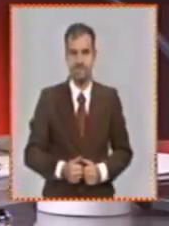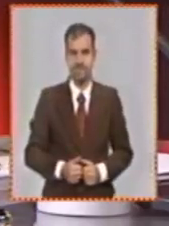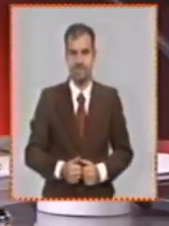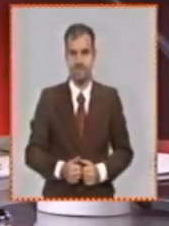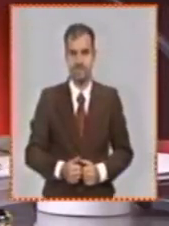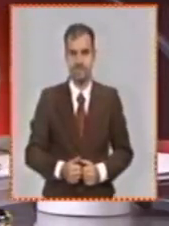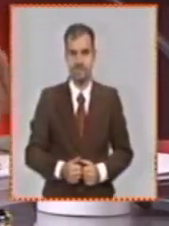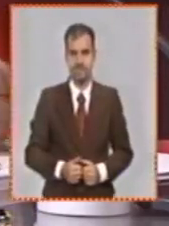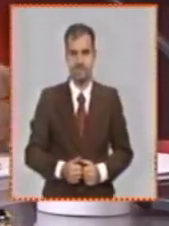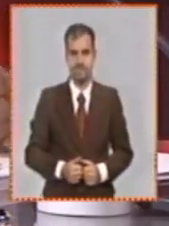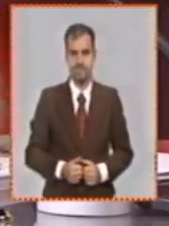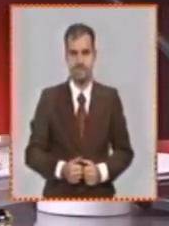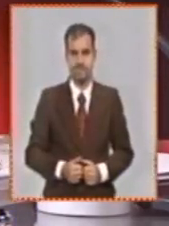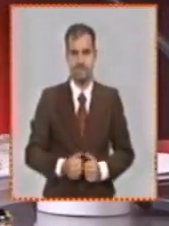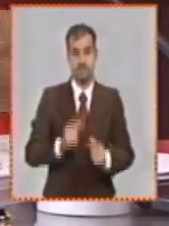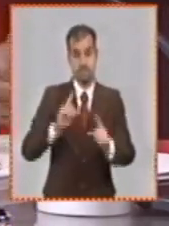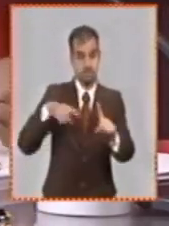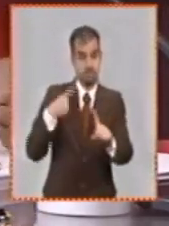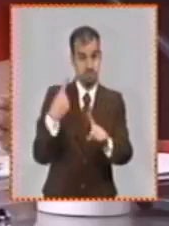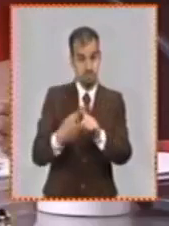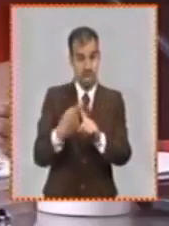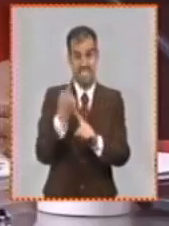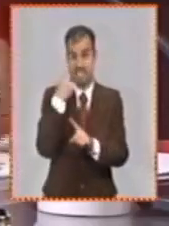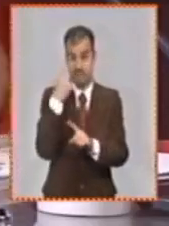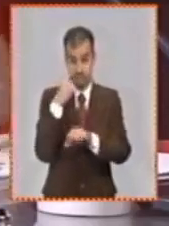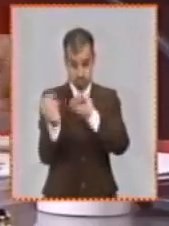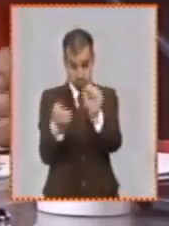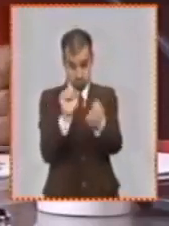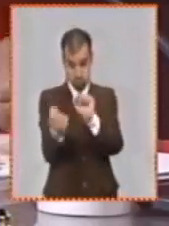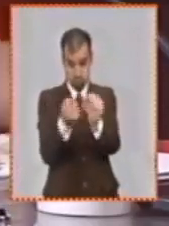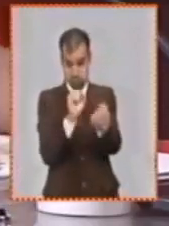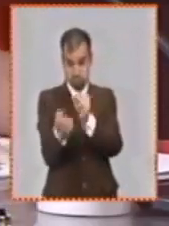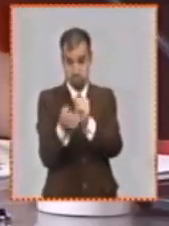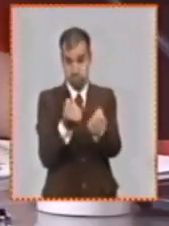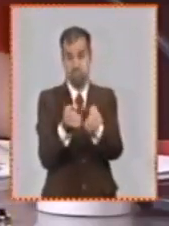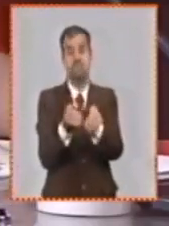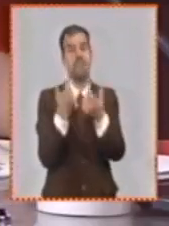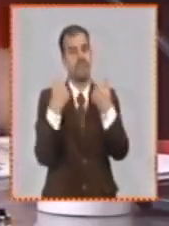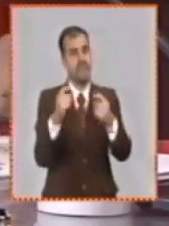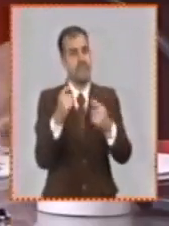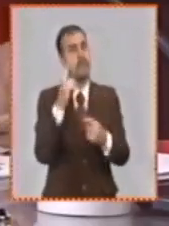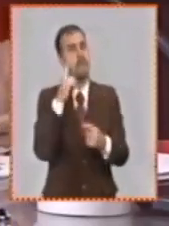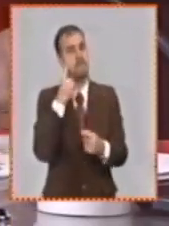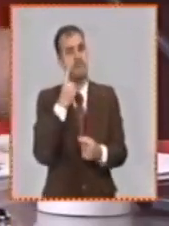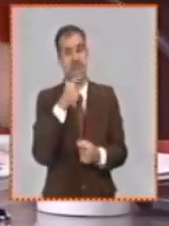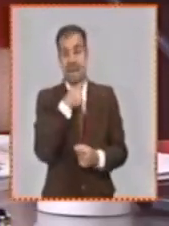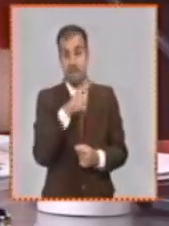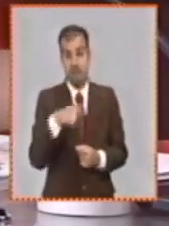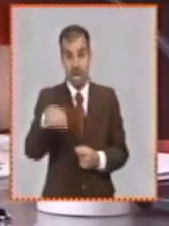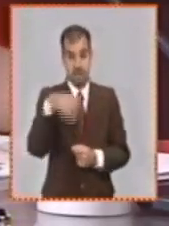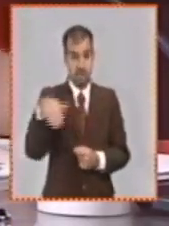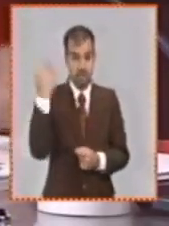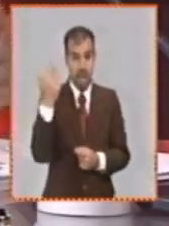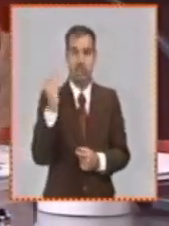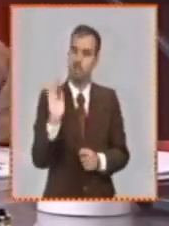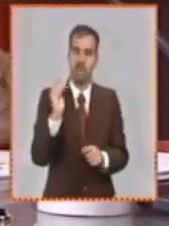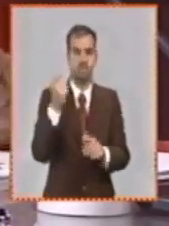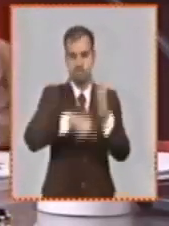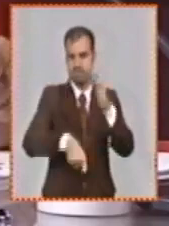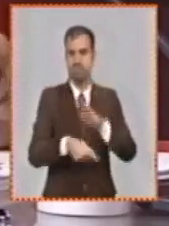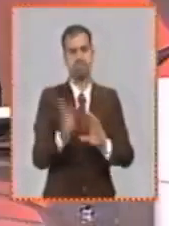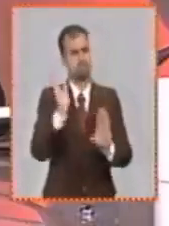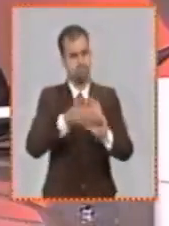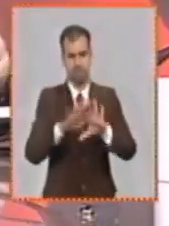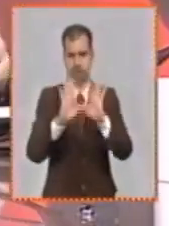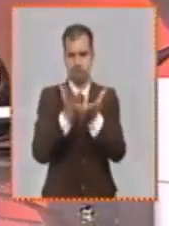a que en el control popular se sienta la repercusión de la acción de rectificación de esas violaciones que